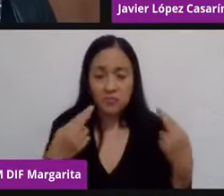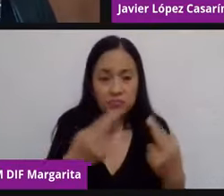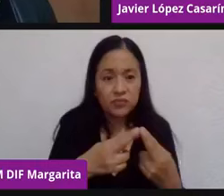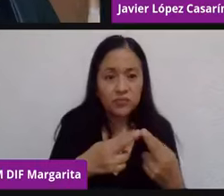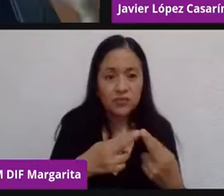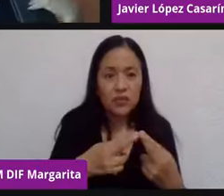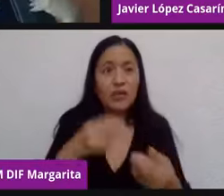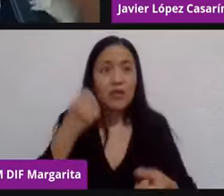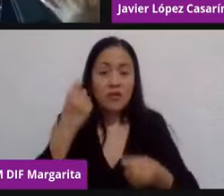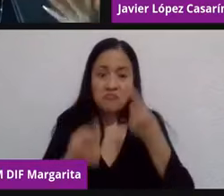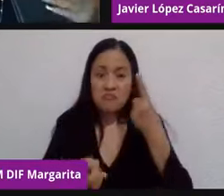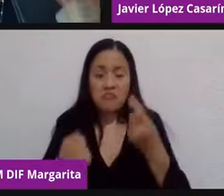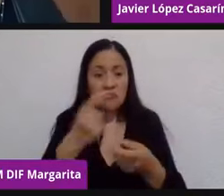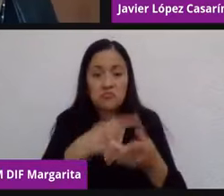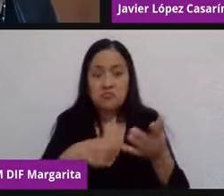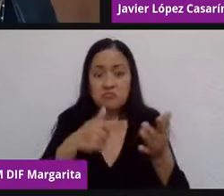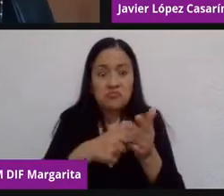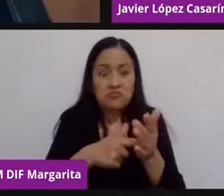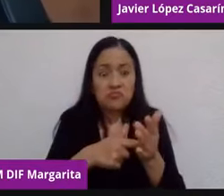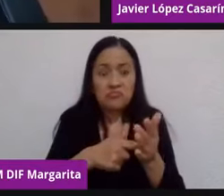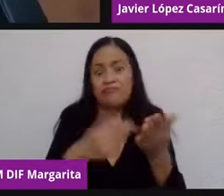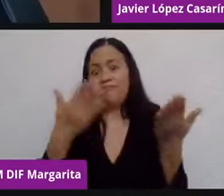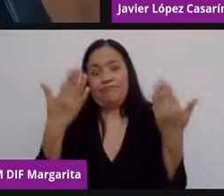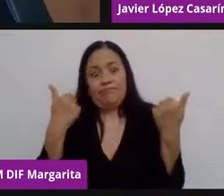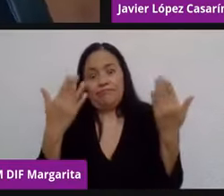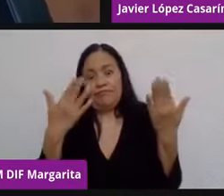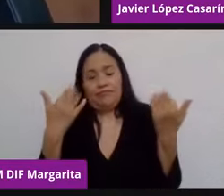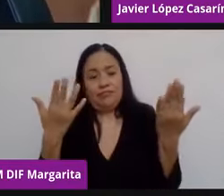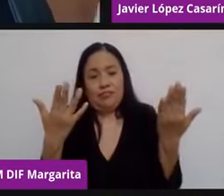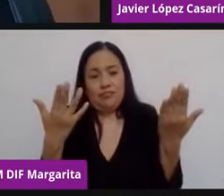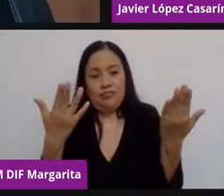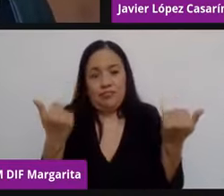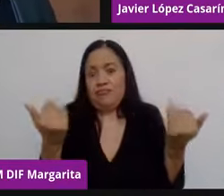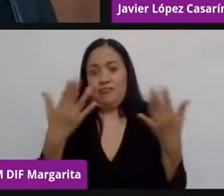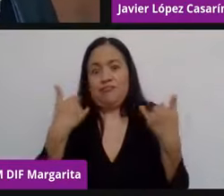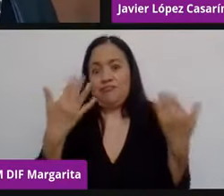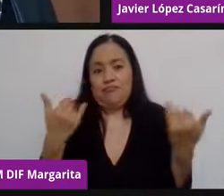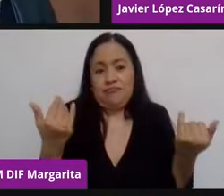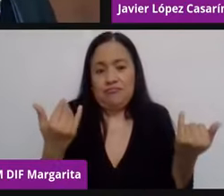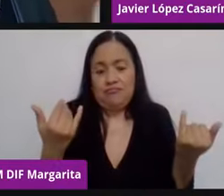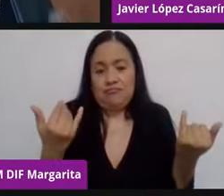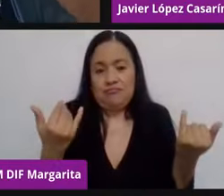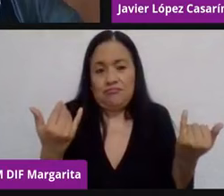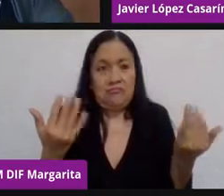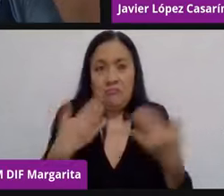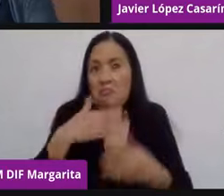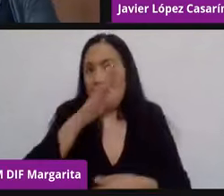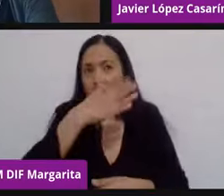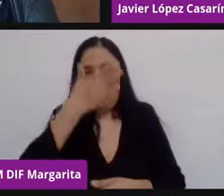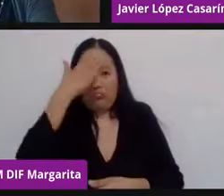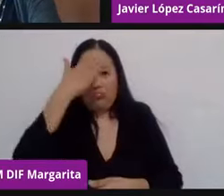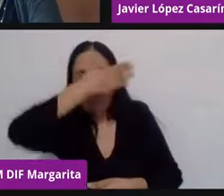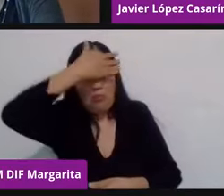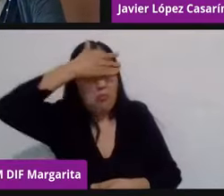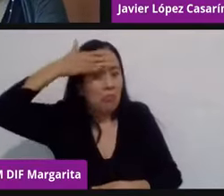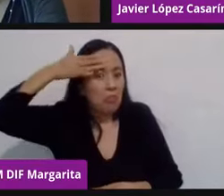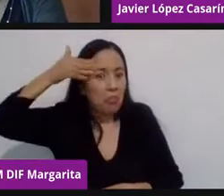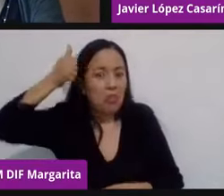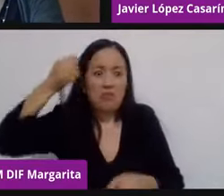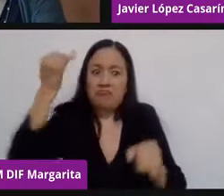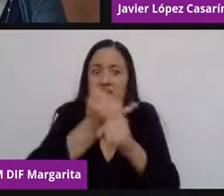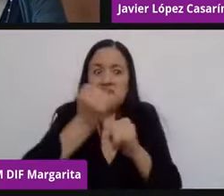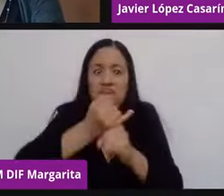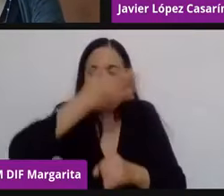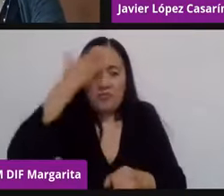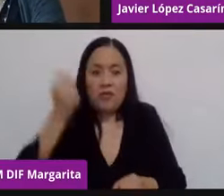no teníamos, bueno, ¿qué te digo? Yo, una analfabeta digital, no teníamos conocimiento de los usos y de pronto en